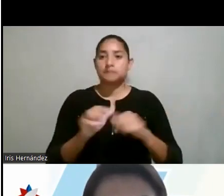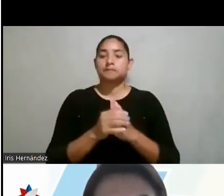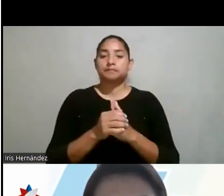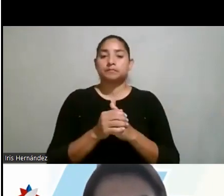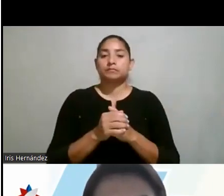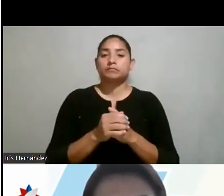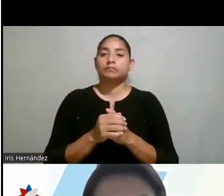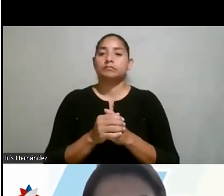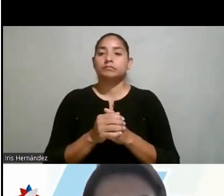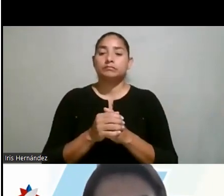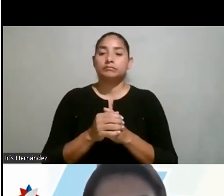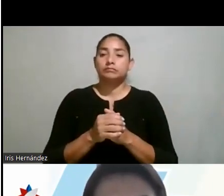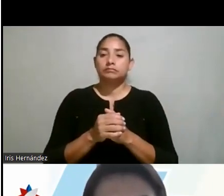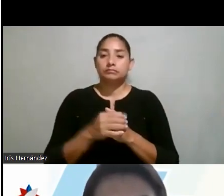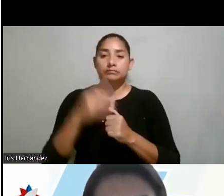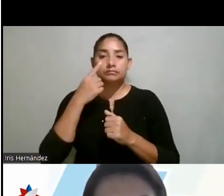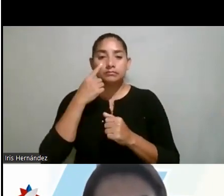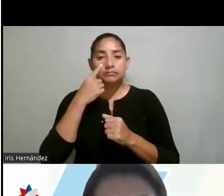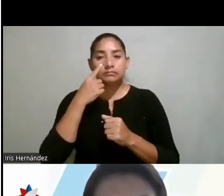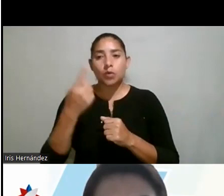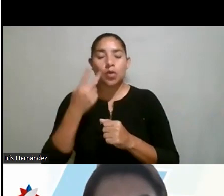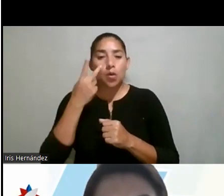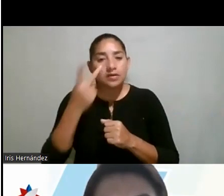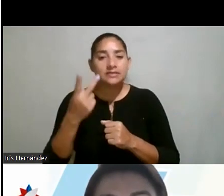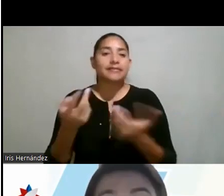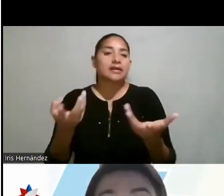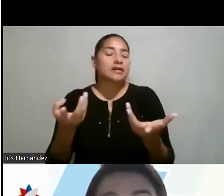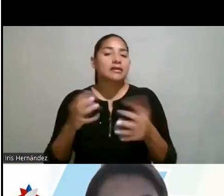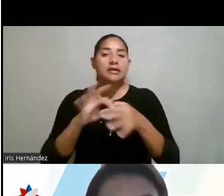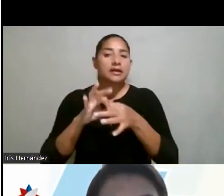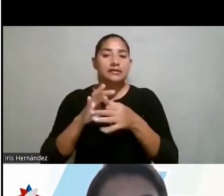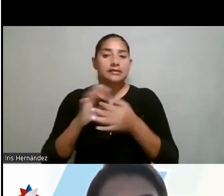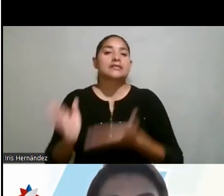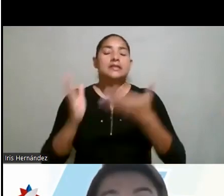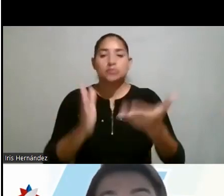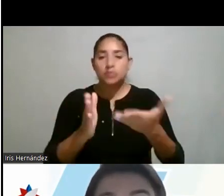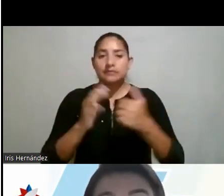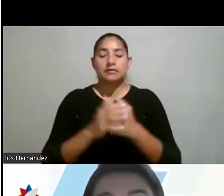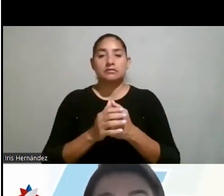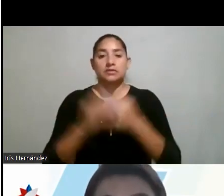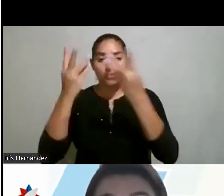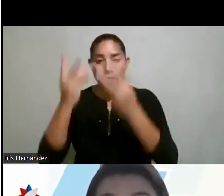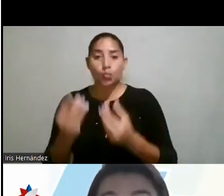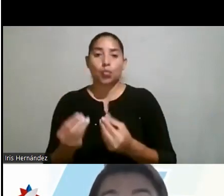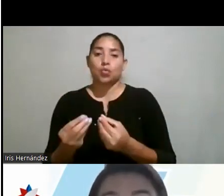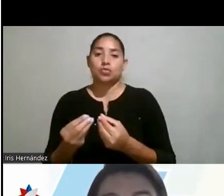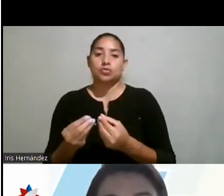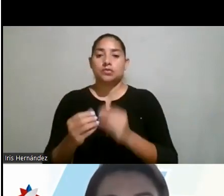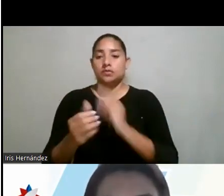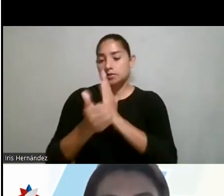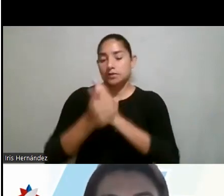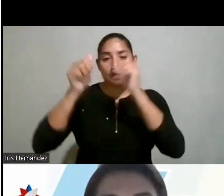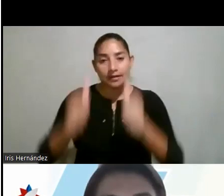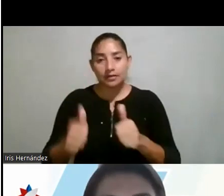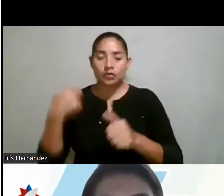digamos un poco lo que se ve también en términos de disponibilidad de recurso, de talento, ¿verdad?, en